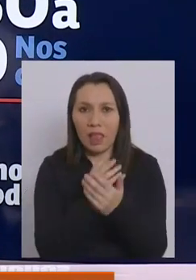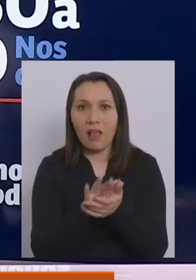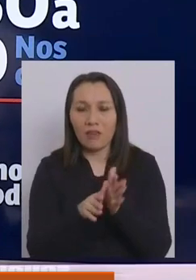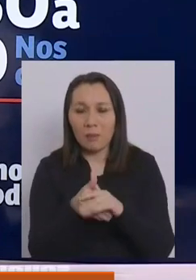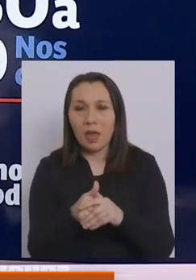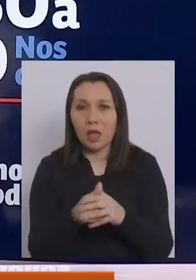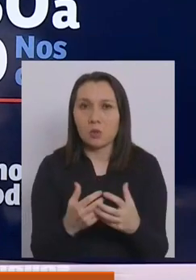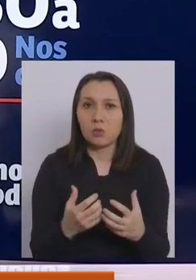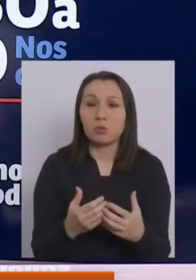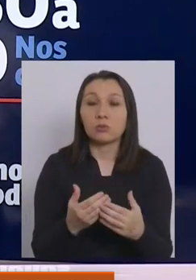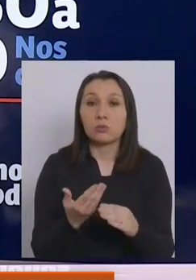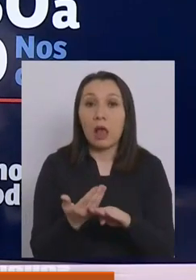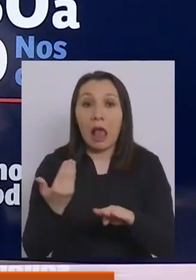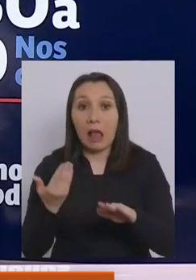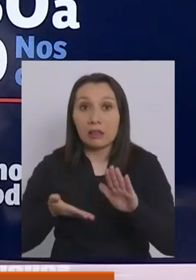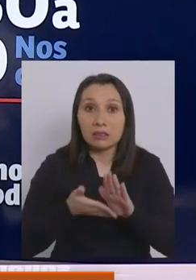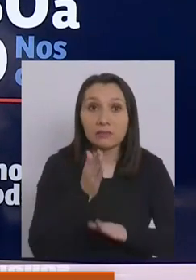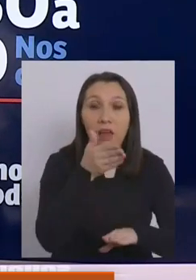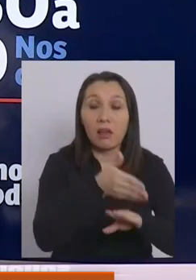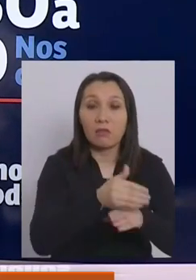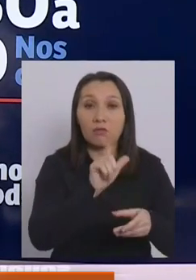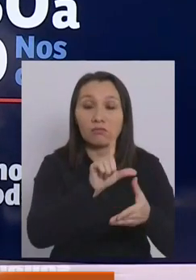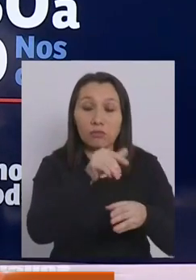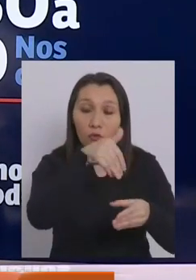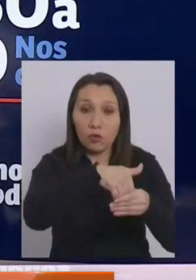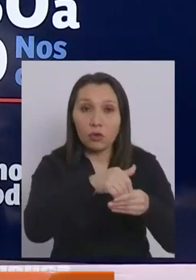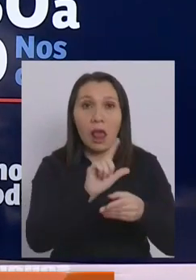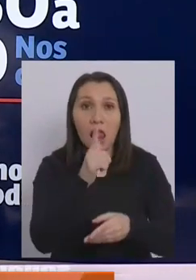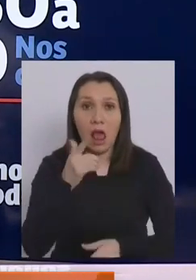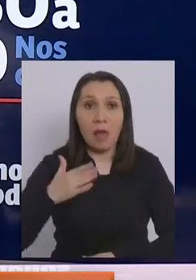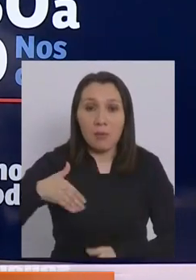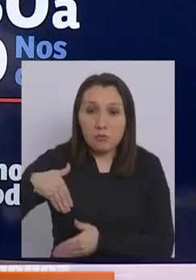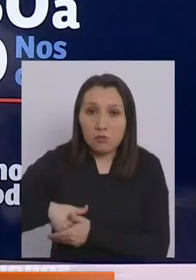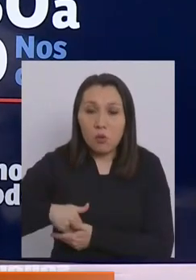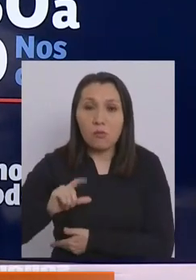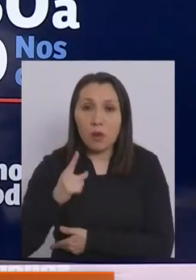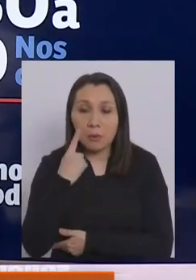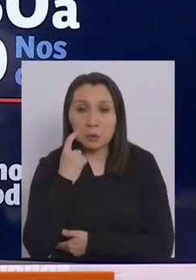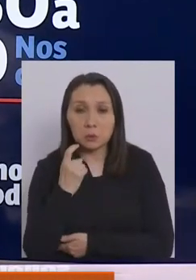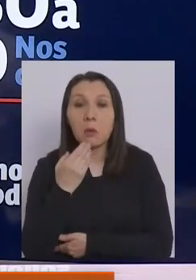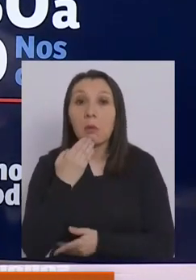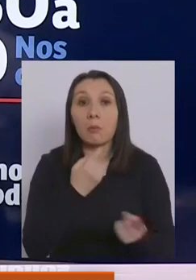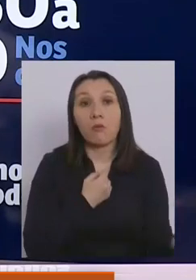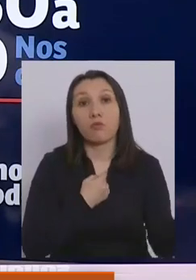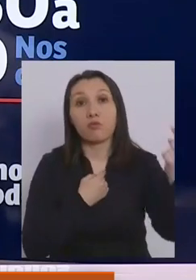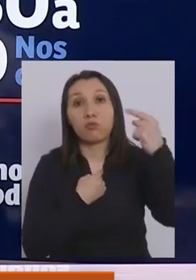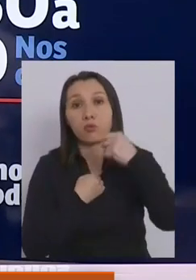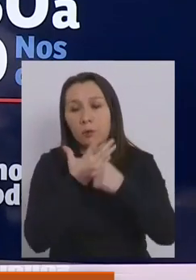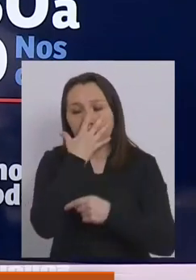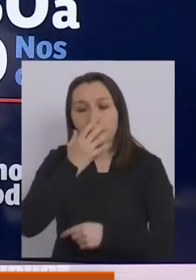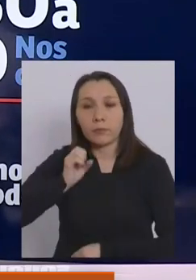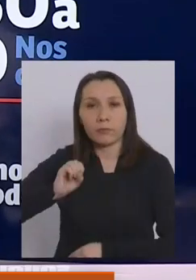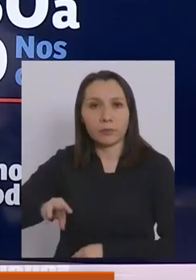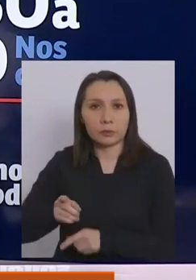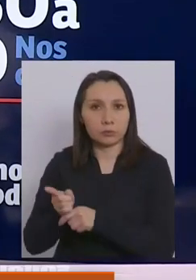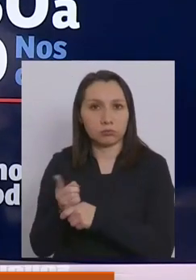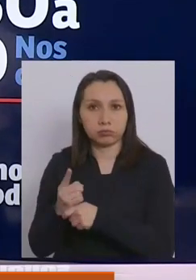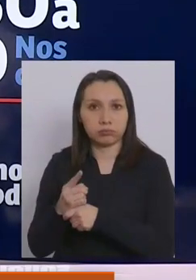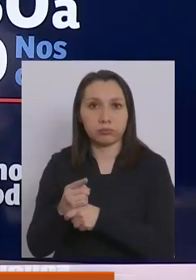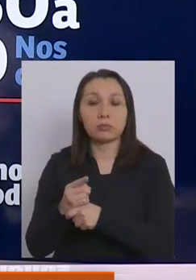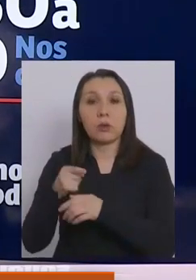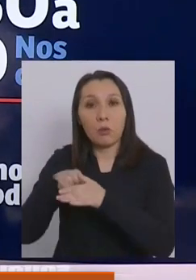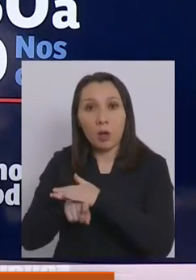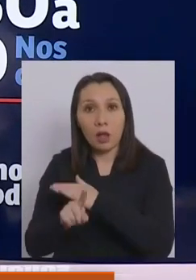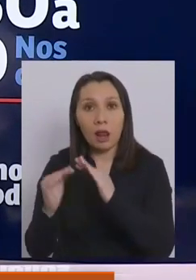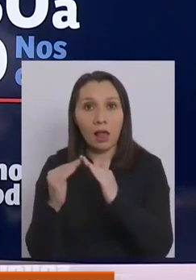antes de ir a votar, lleve su lápiz y que al regresar también, sacarnos la mascarilla inmediatamente al